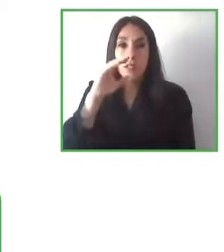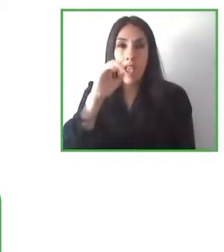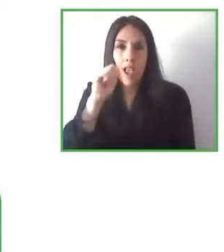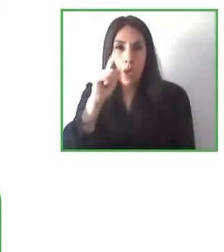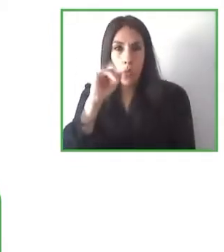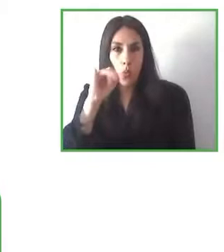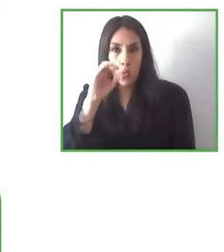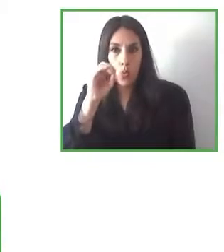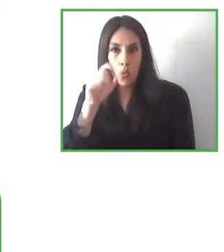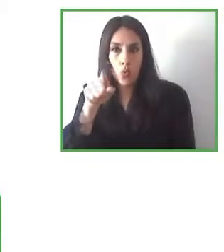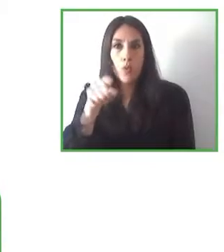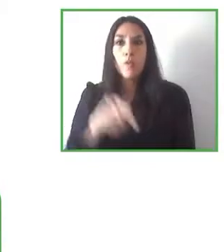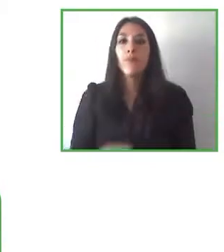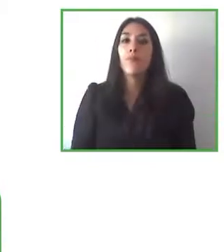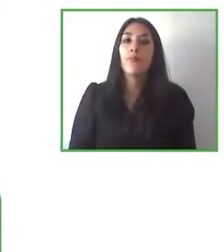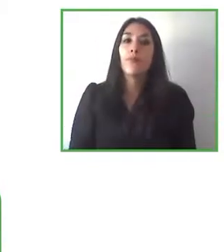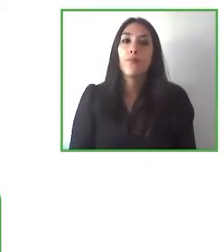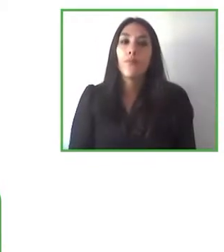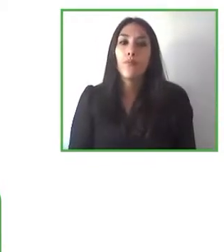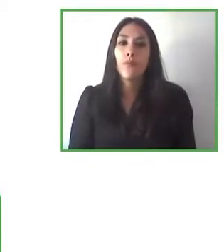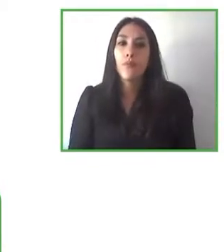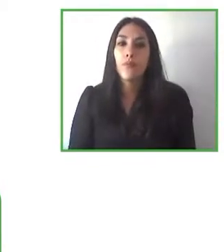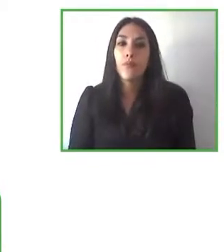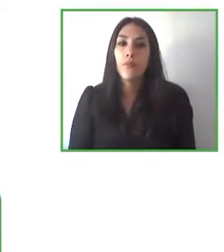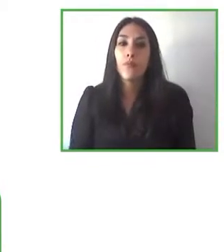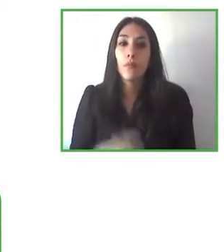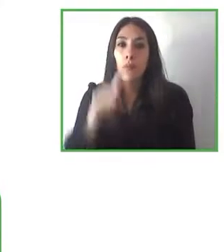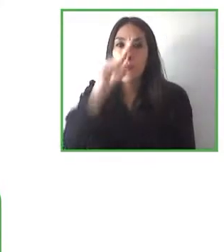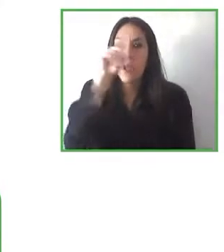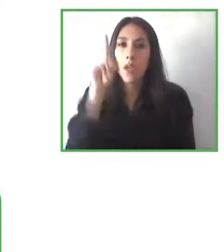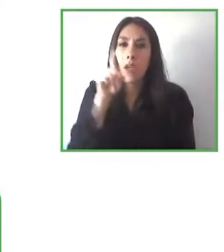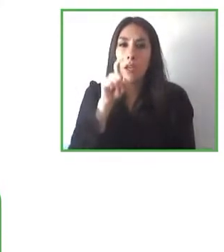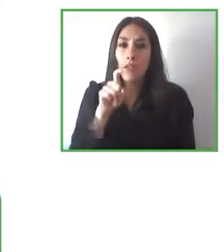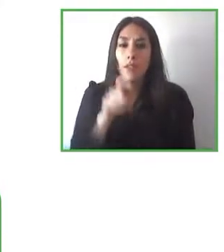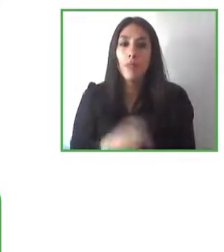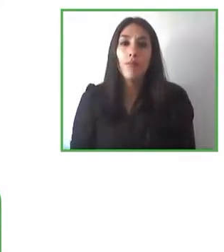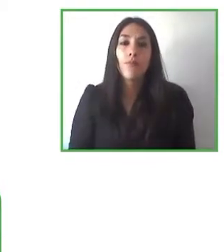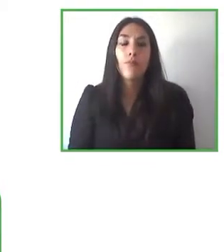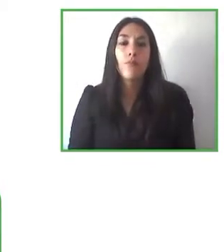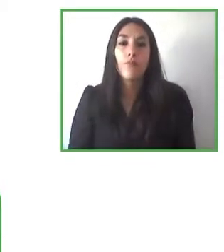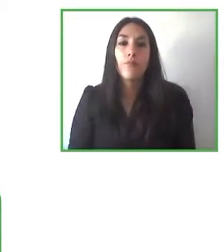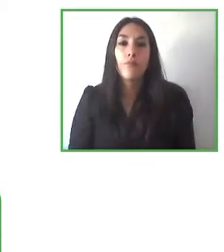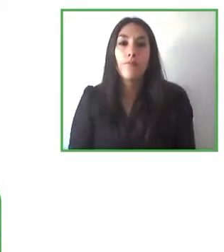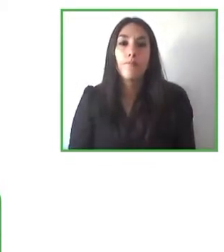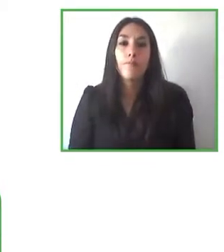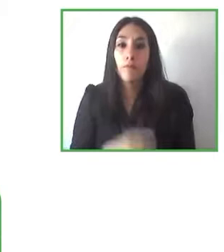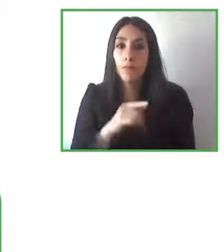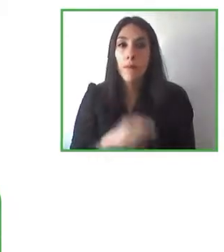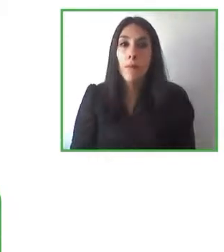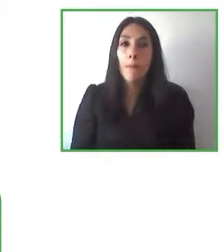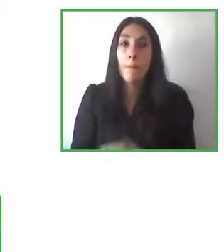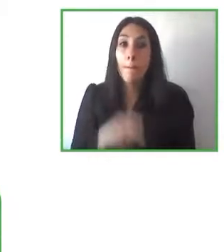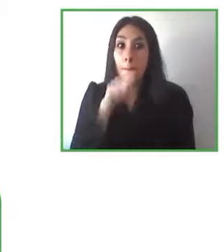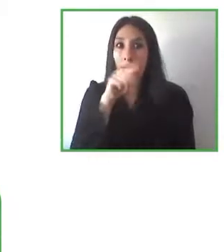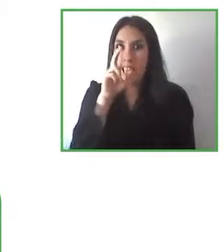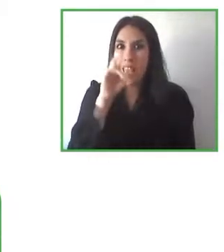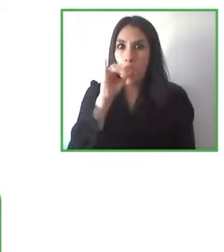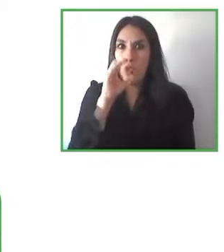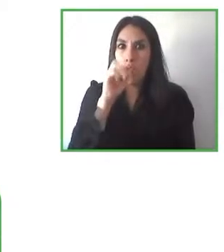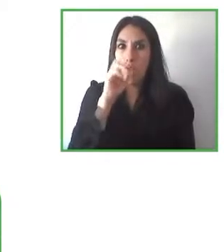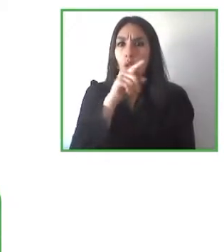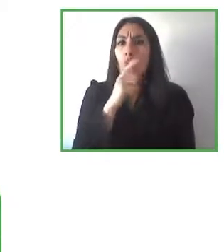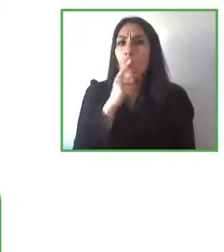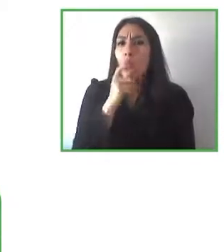Claudio pues sí quería preguntarte por favor contáis en primer lugar contáis con programas especiales para que personas con